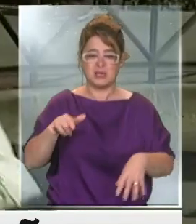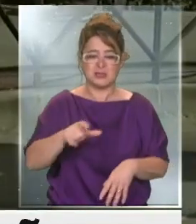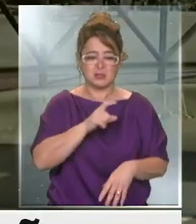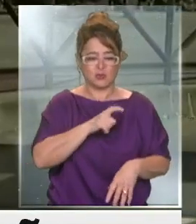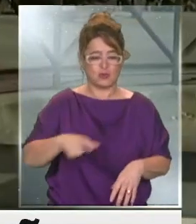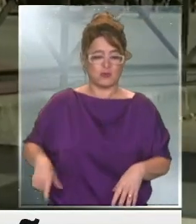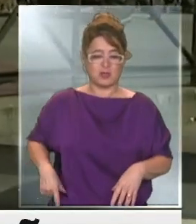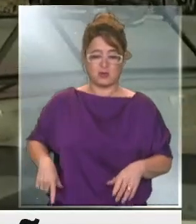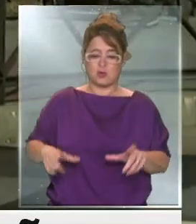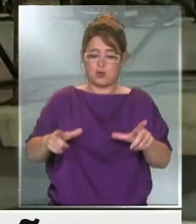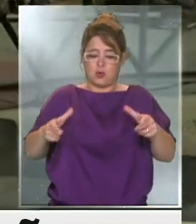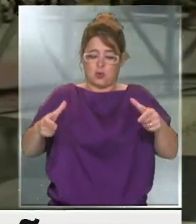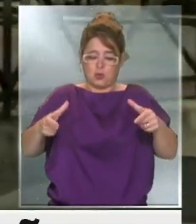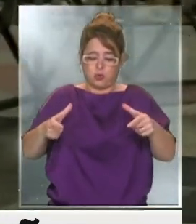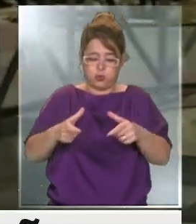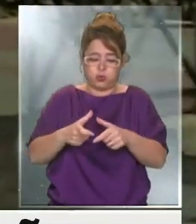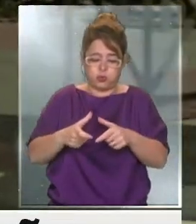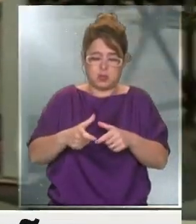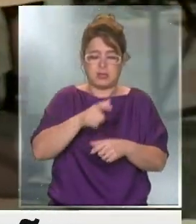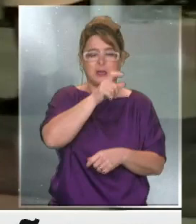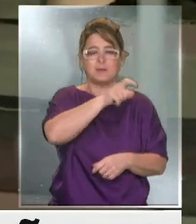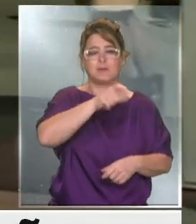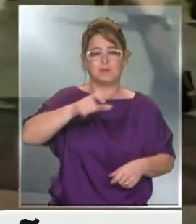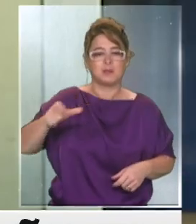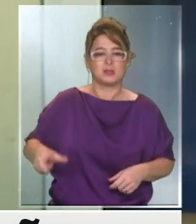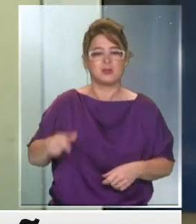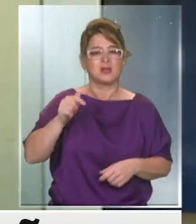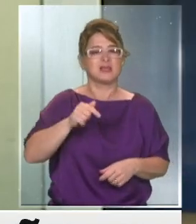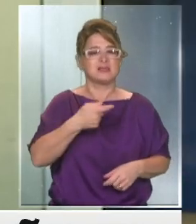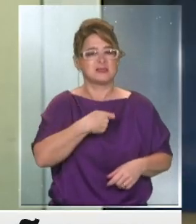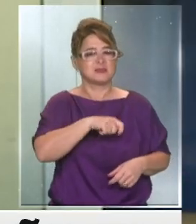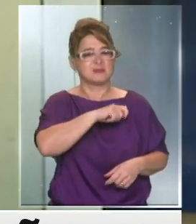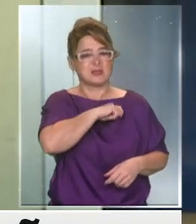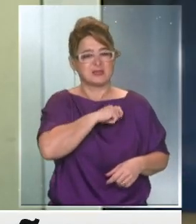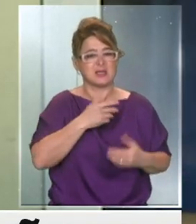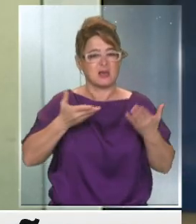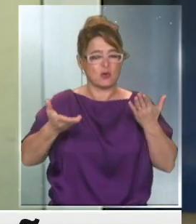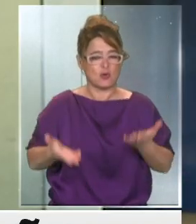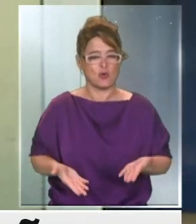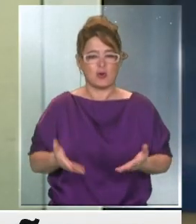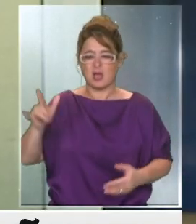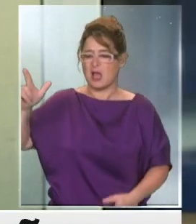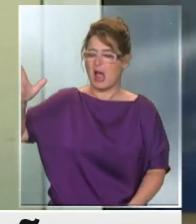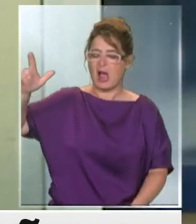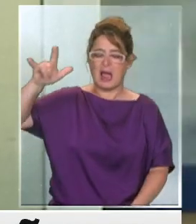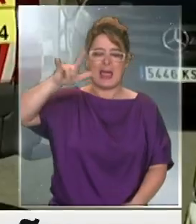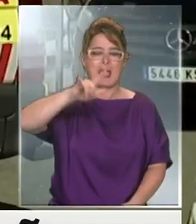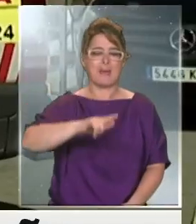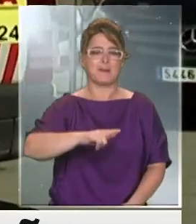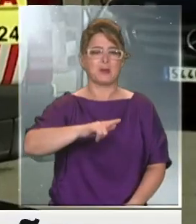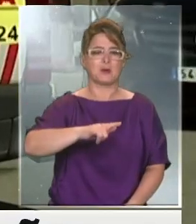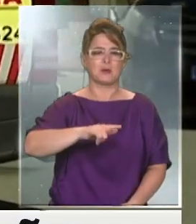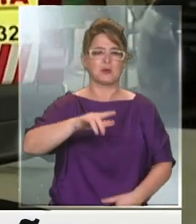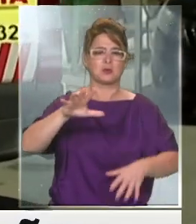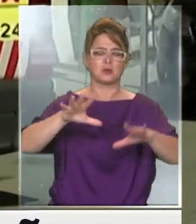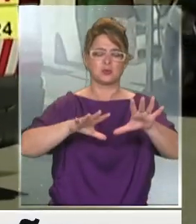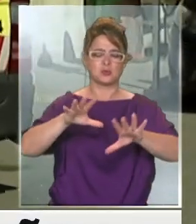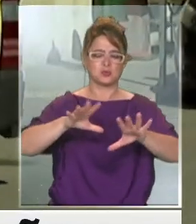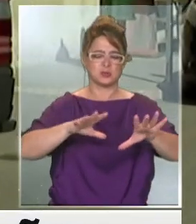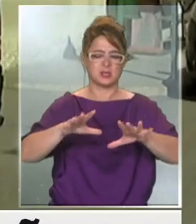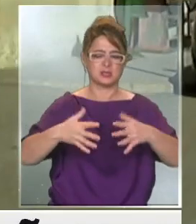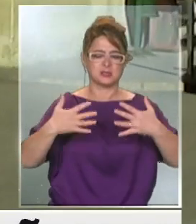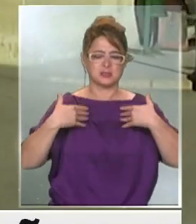La buena noticia que se da hoy desde España es que estaría muy pronto aterrizar hoy un avión con material sanitario